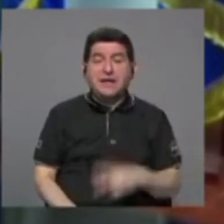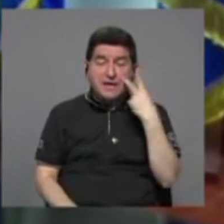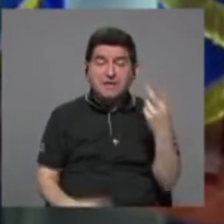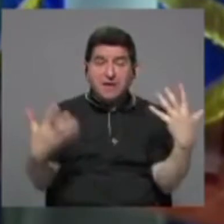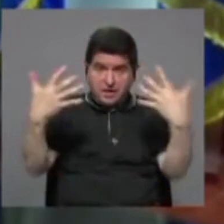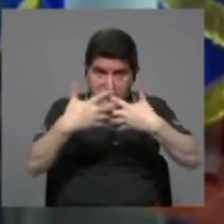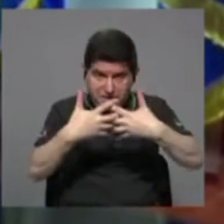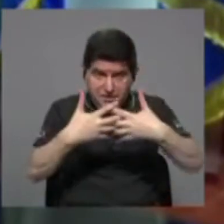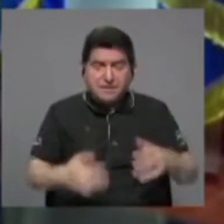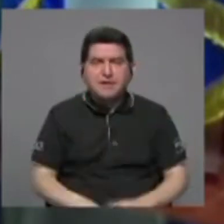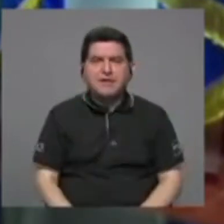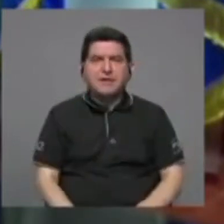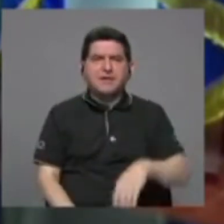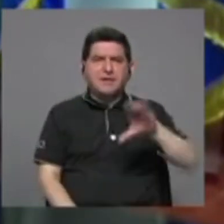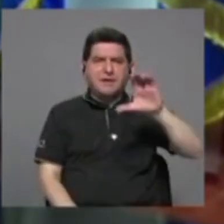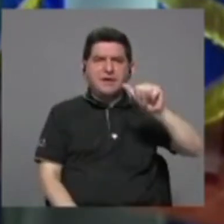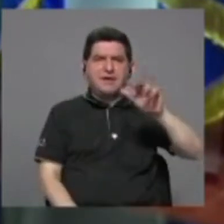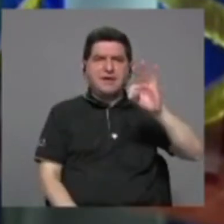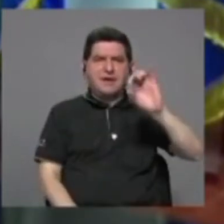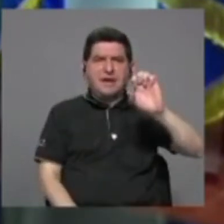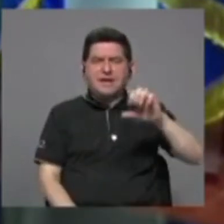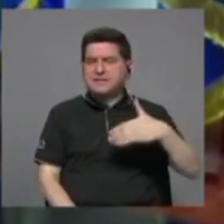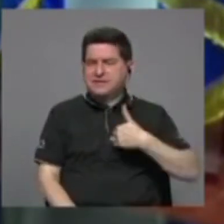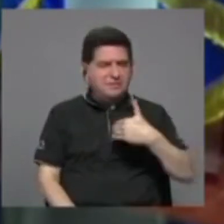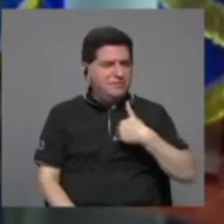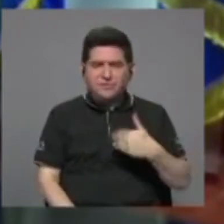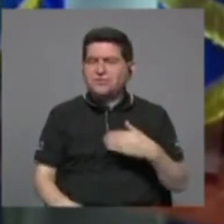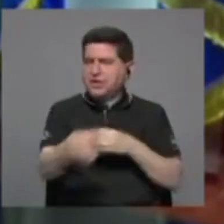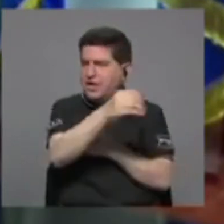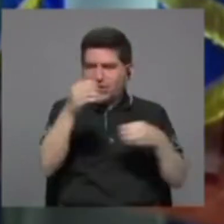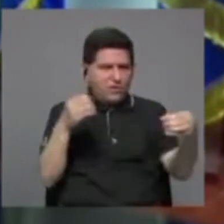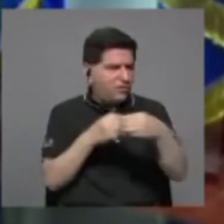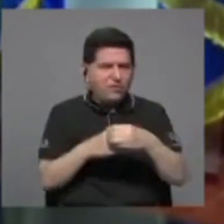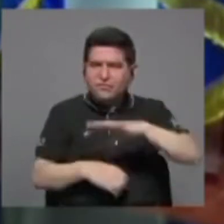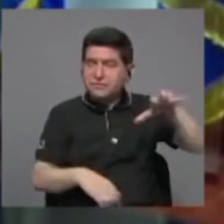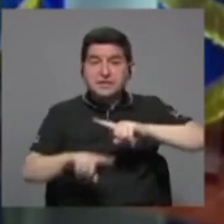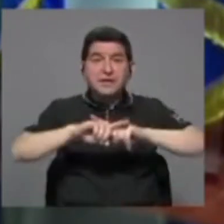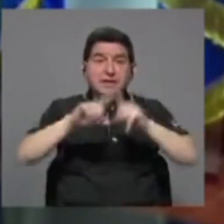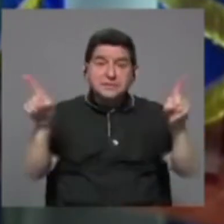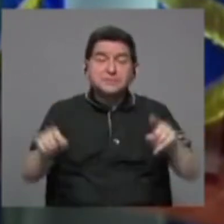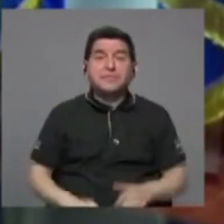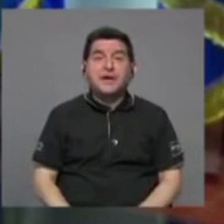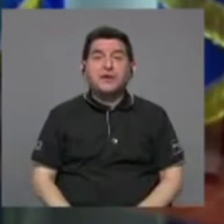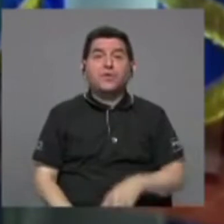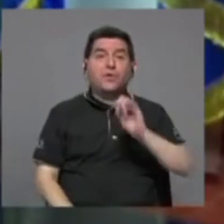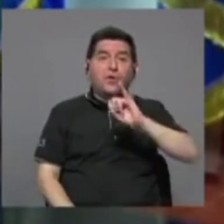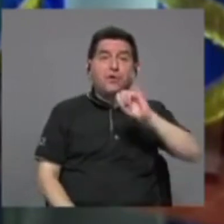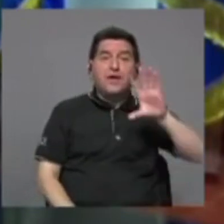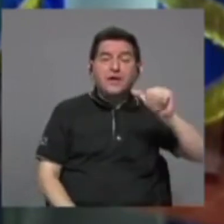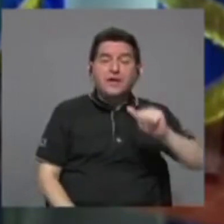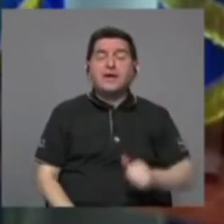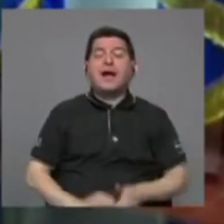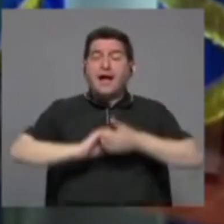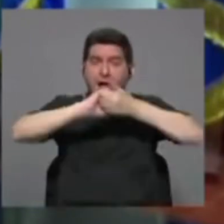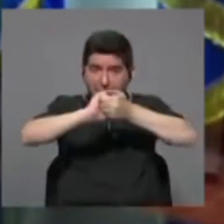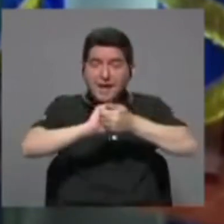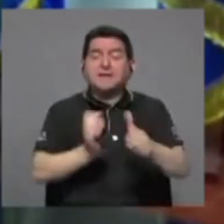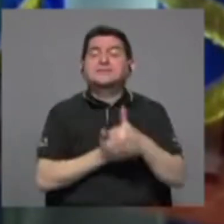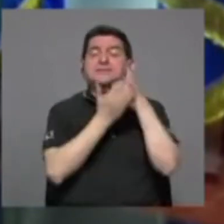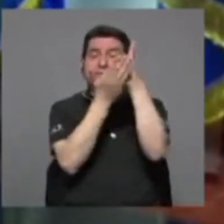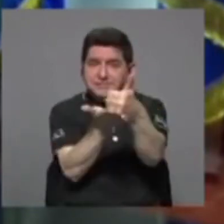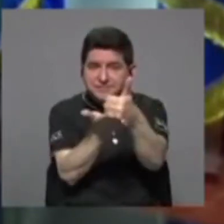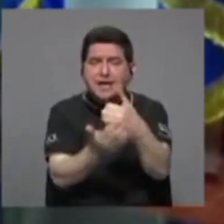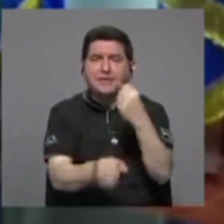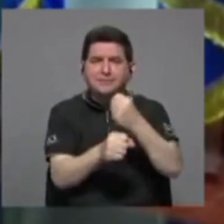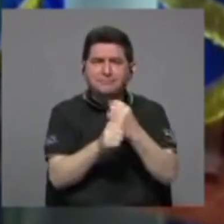porque Cati no mantenga muchas oficinas en el Caribe, pero a través de Ica, con la alianza, estamos logrando, trabajando